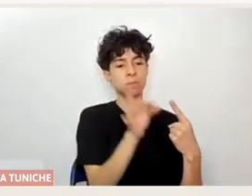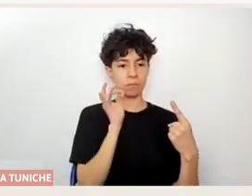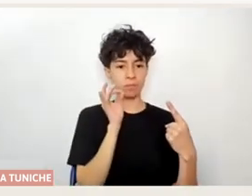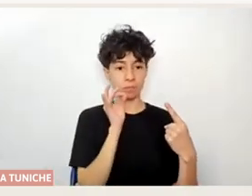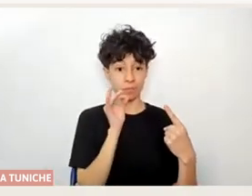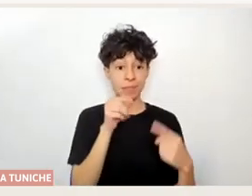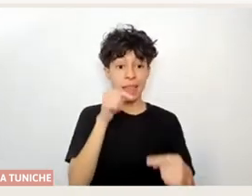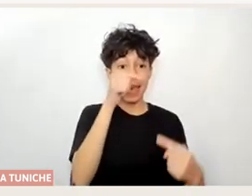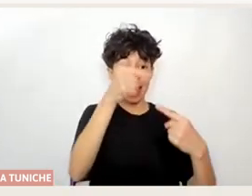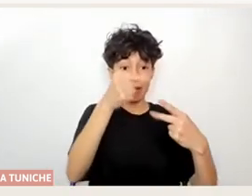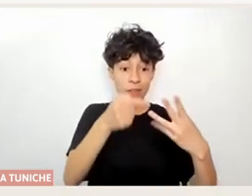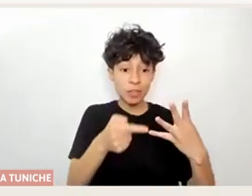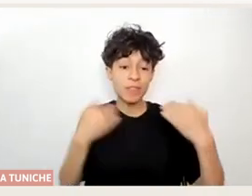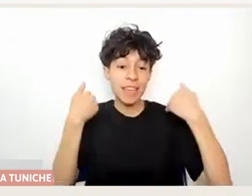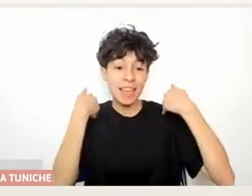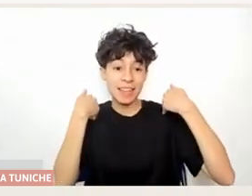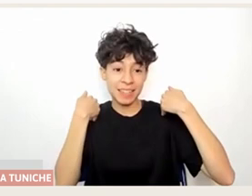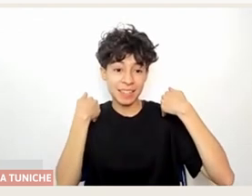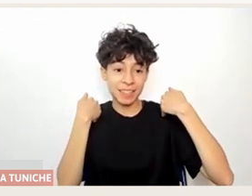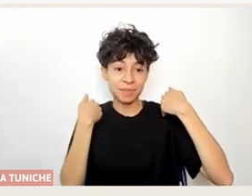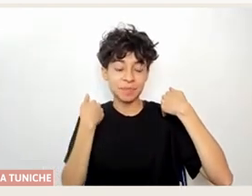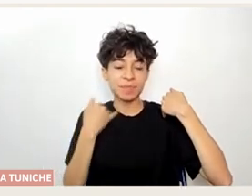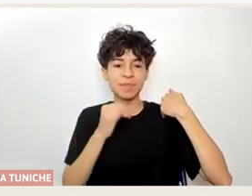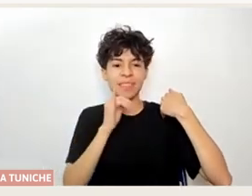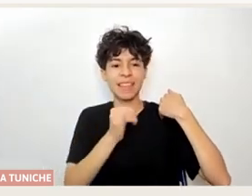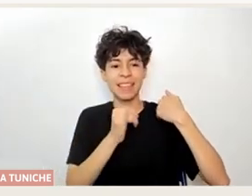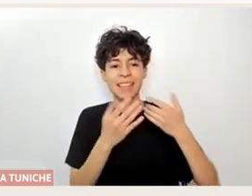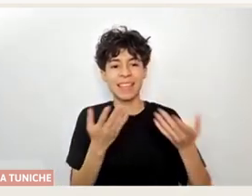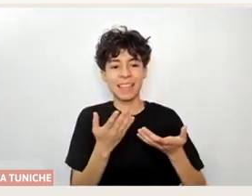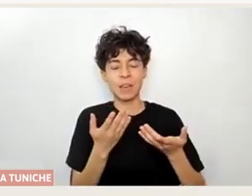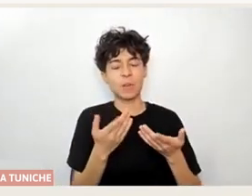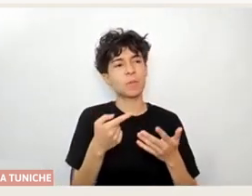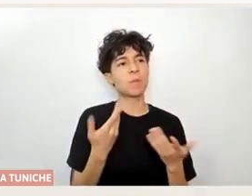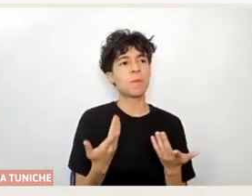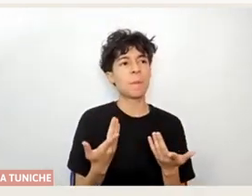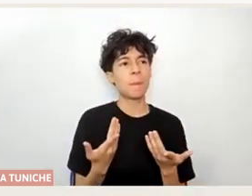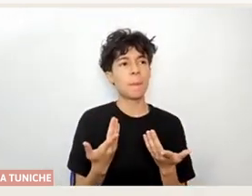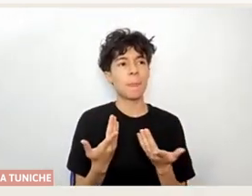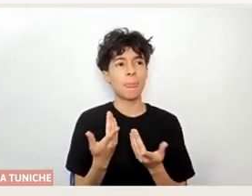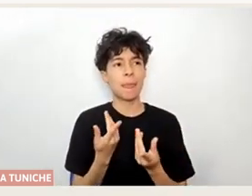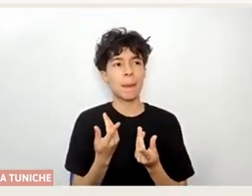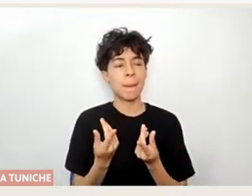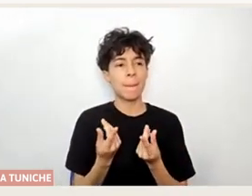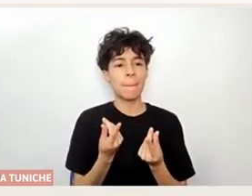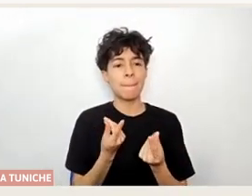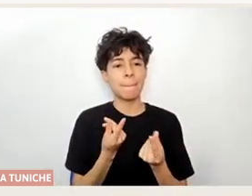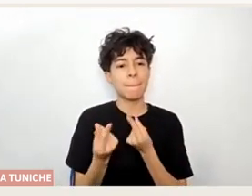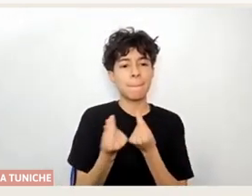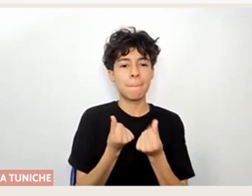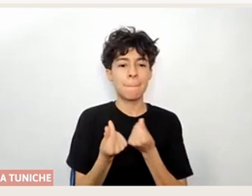ejercicios sí son como una especie de receta que nosotros hemos ido haciendo, y también como dice el cineasta